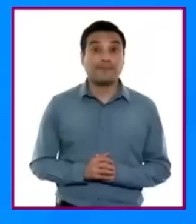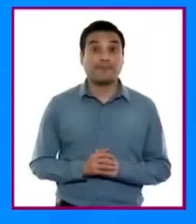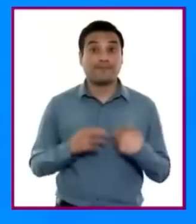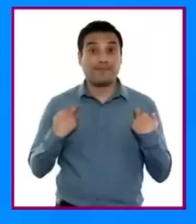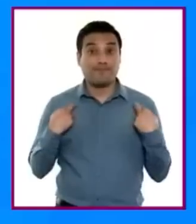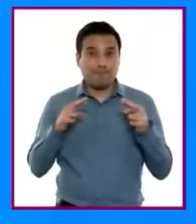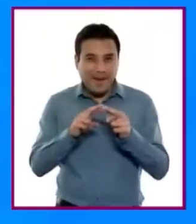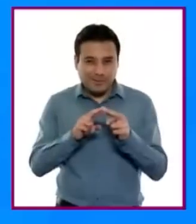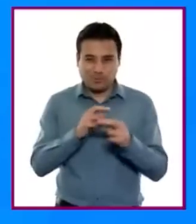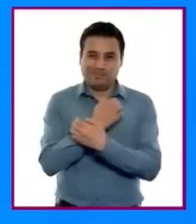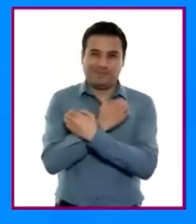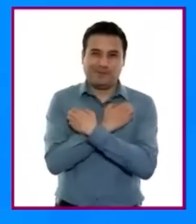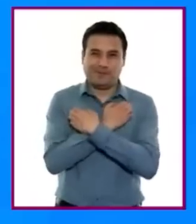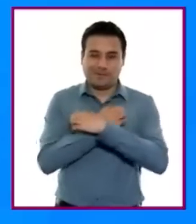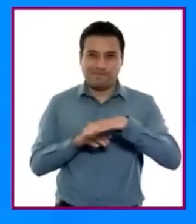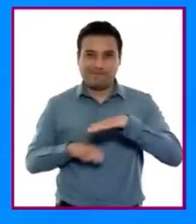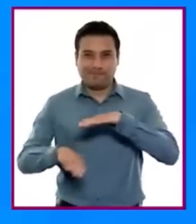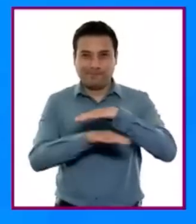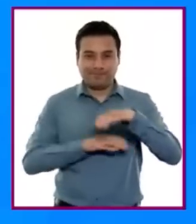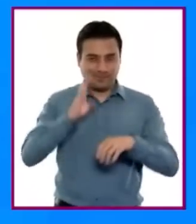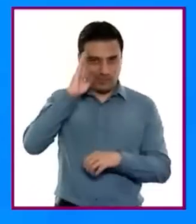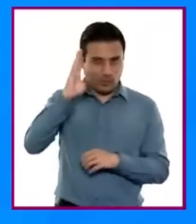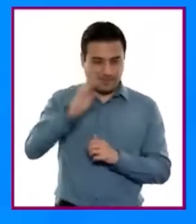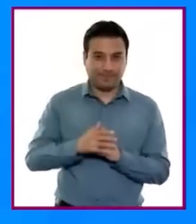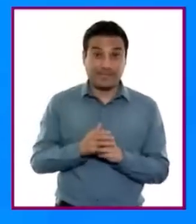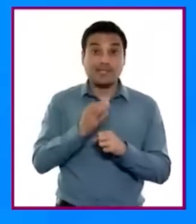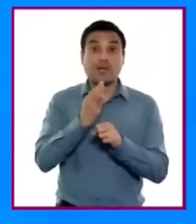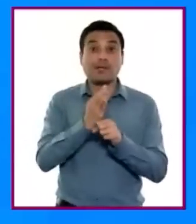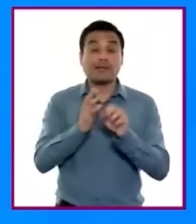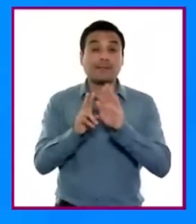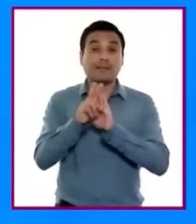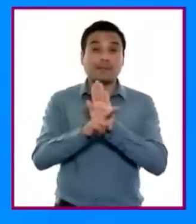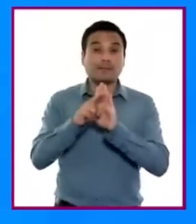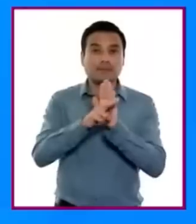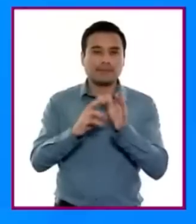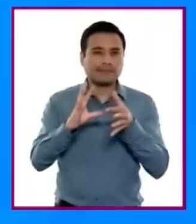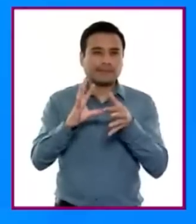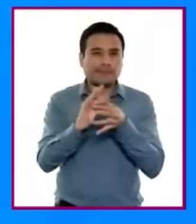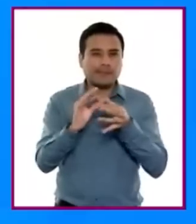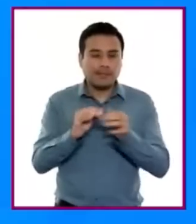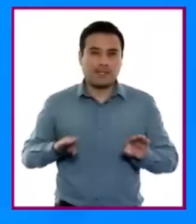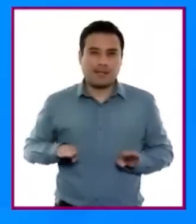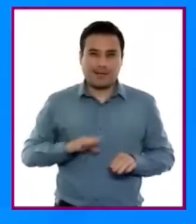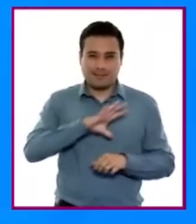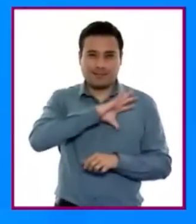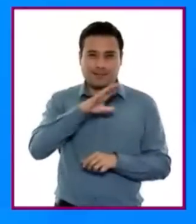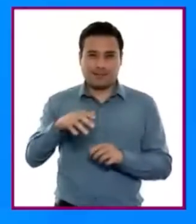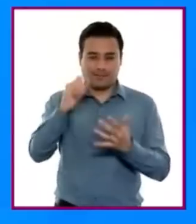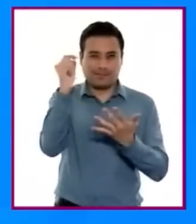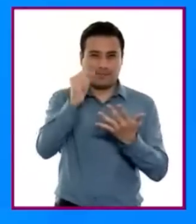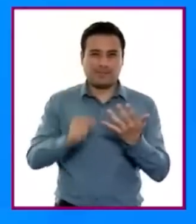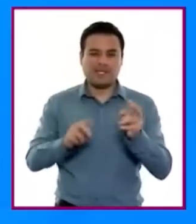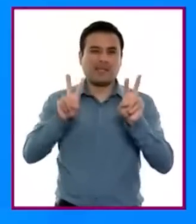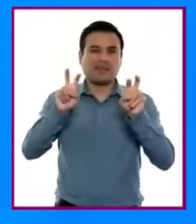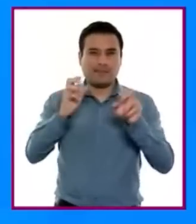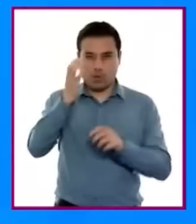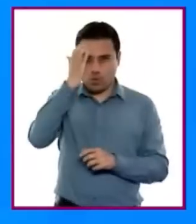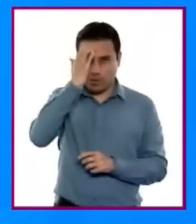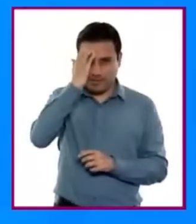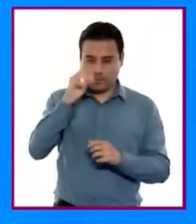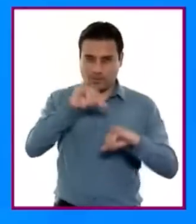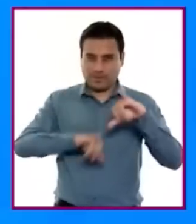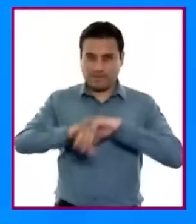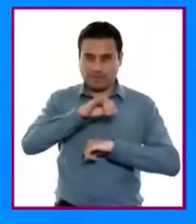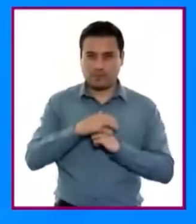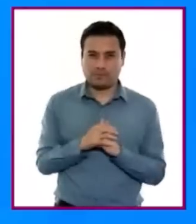Maestras y maestros de educación básica. En esta cápsula revisaremos las características generales del campo Saberes y Pensamiento Científico,